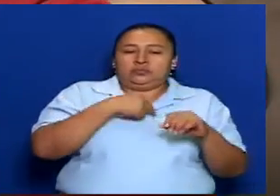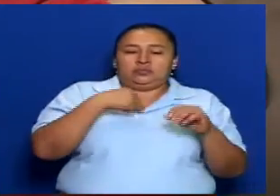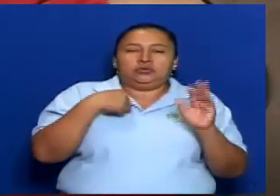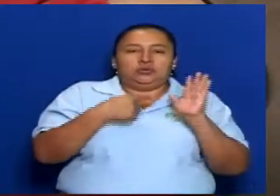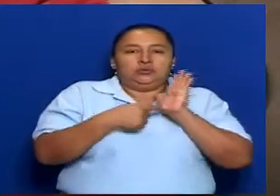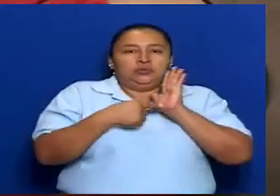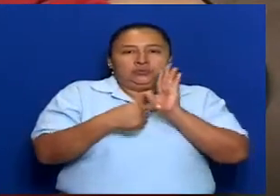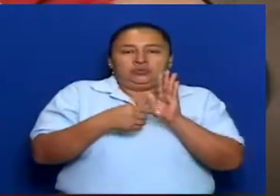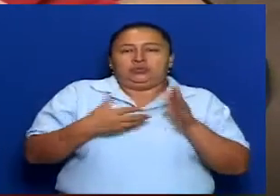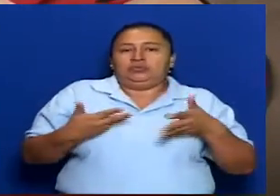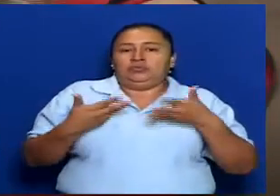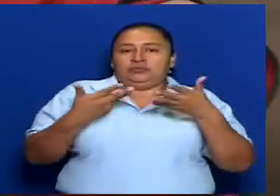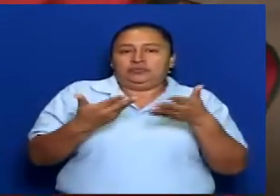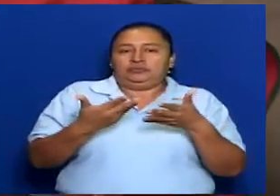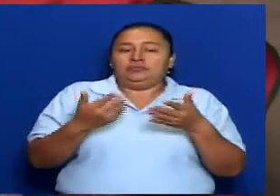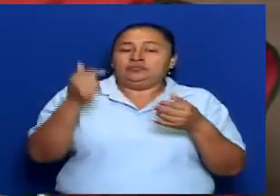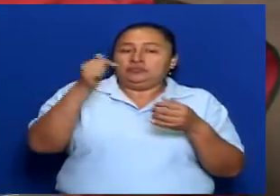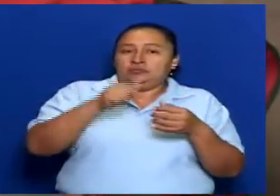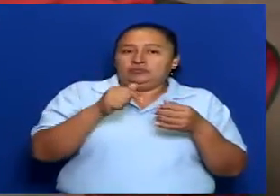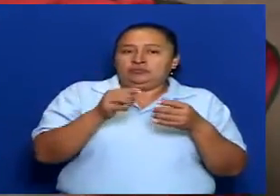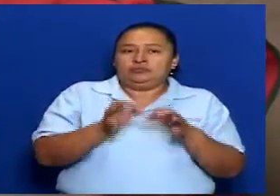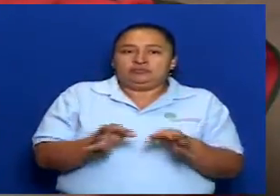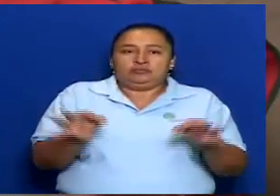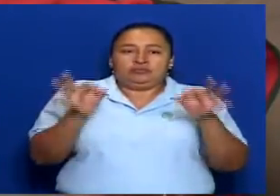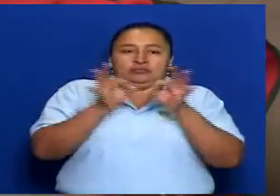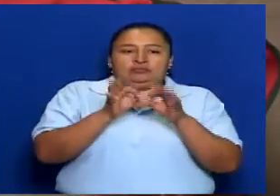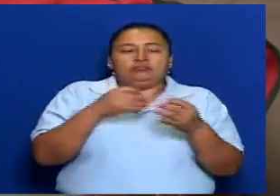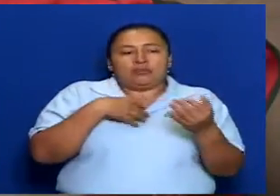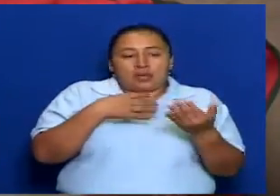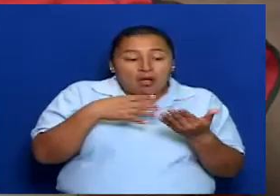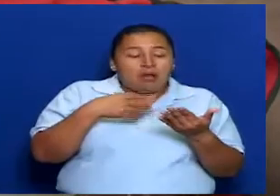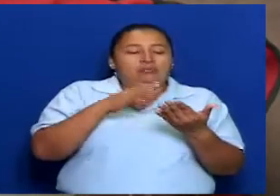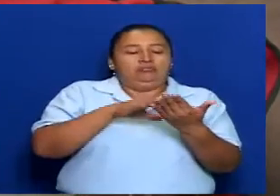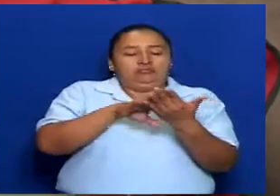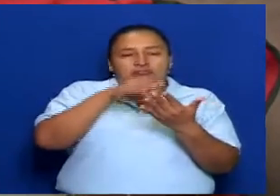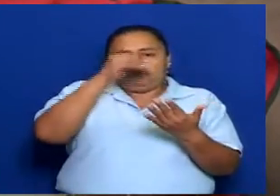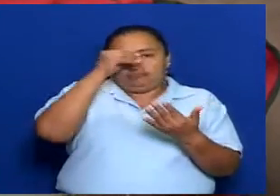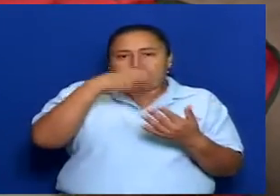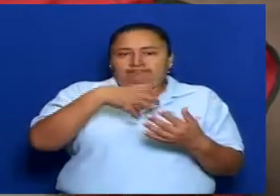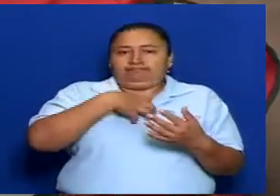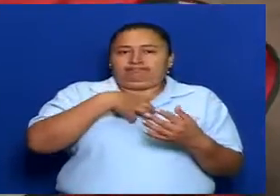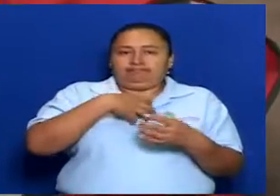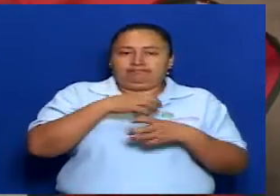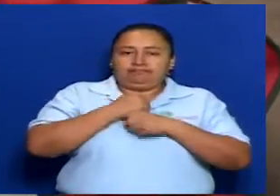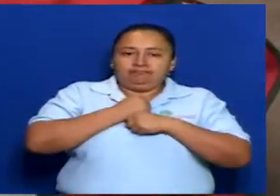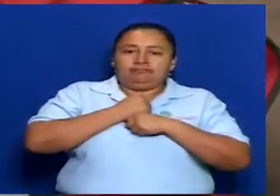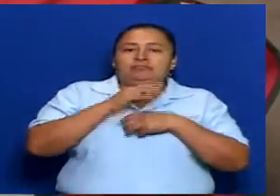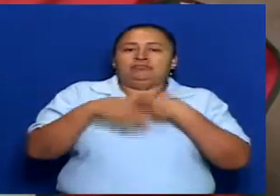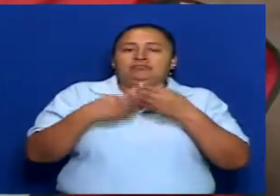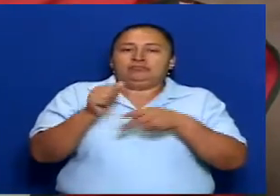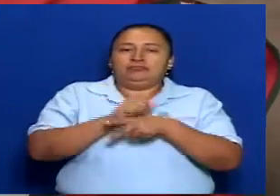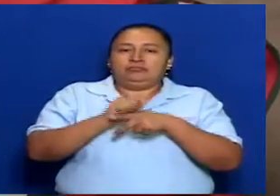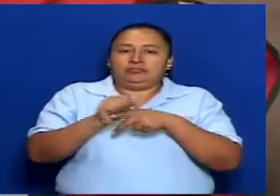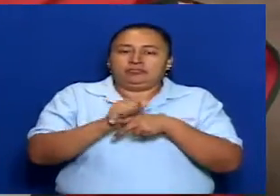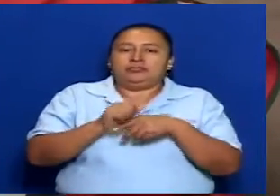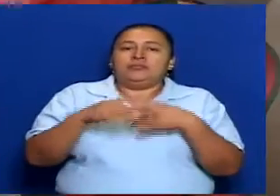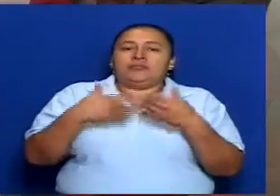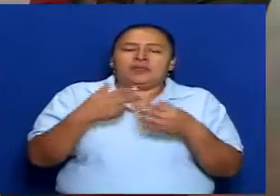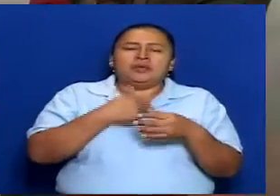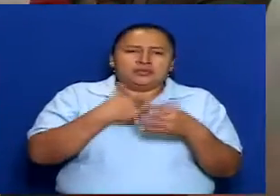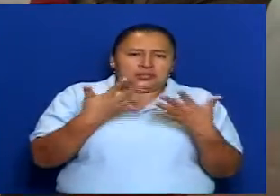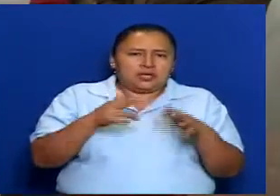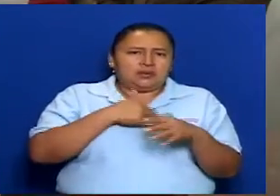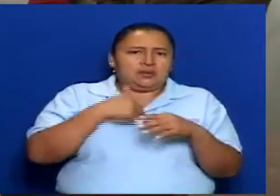ejemplo. Entonces, esto de aquí es de apropiarnos, de aplicarlo, que ya lo está haciendo la Asamblea Nacional,